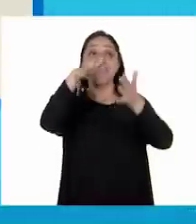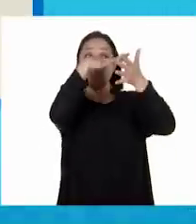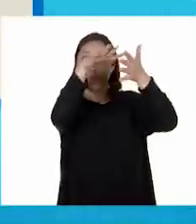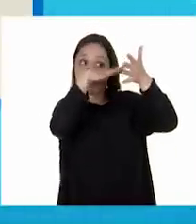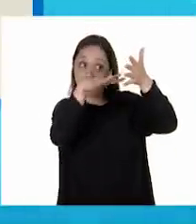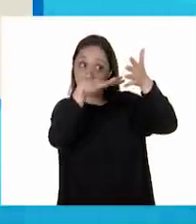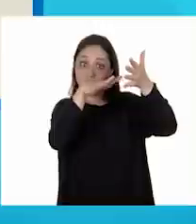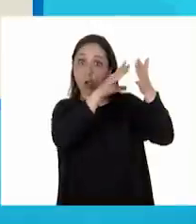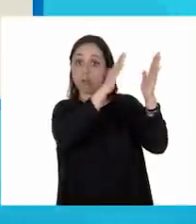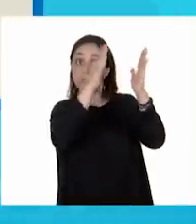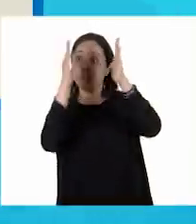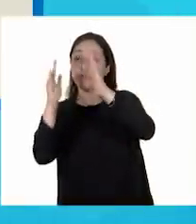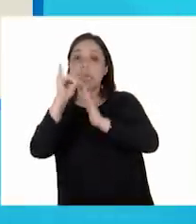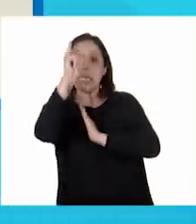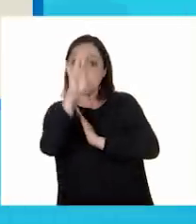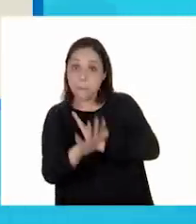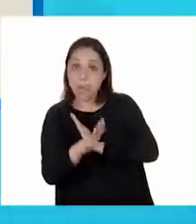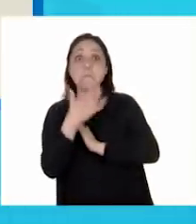Vamos a ver la siguiente.